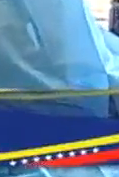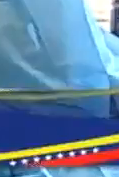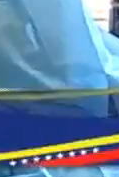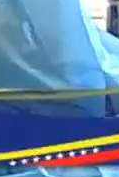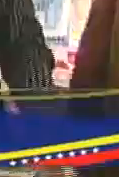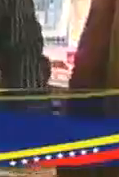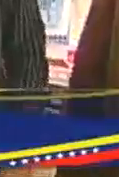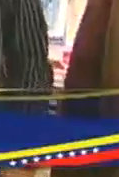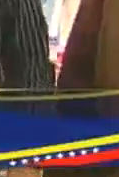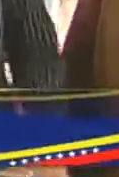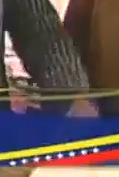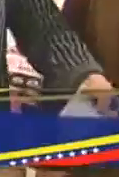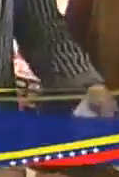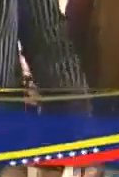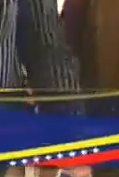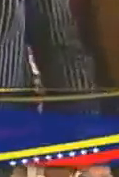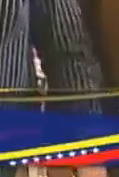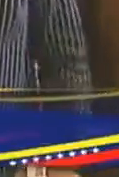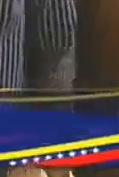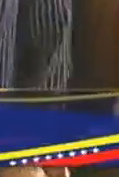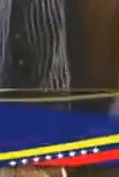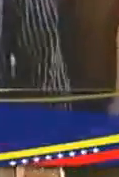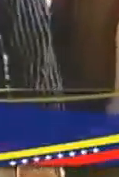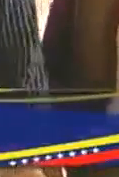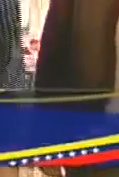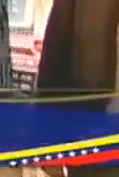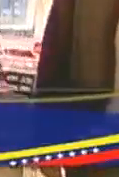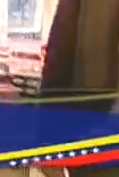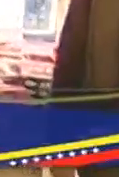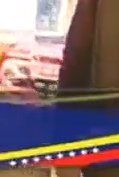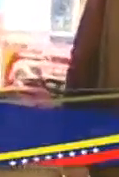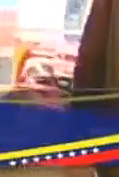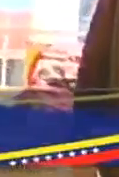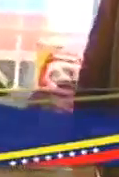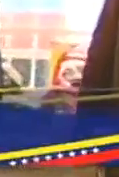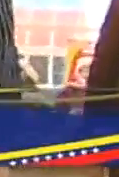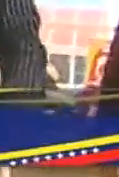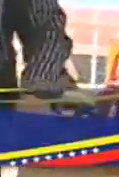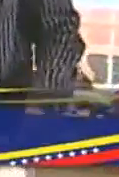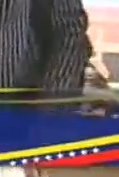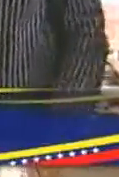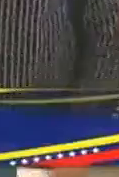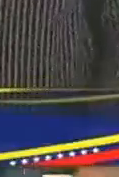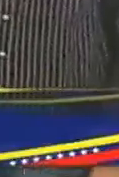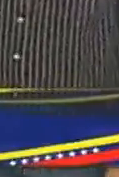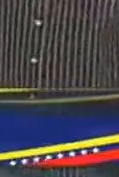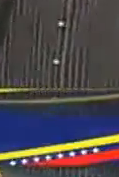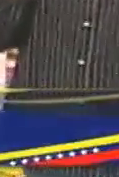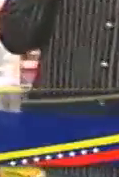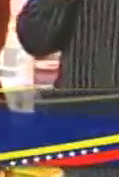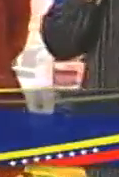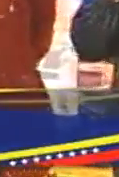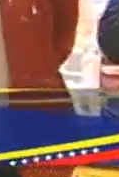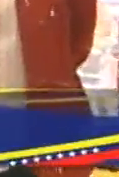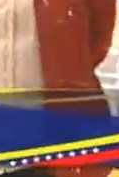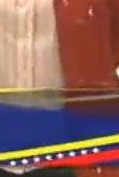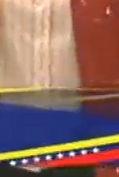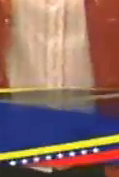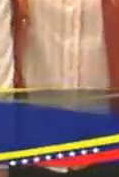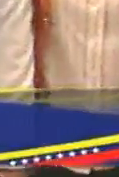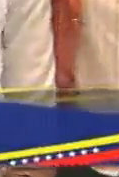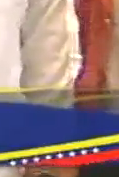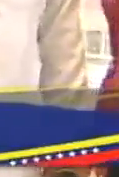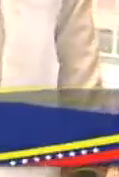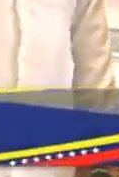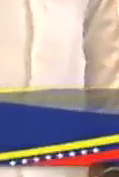para la educación diciendo presente el 94.36% se ha incorporado